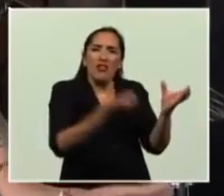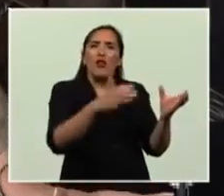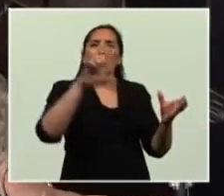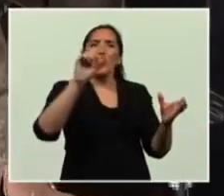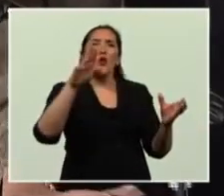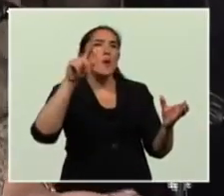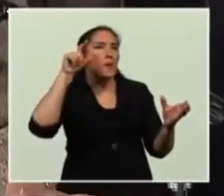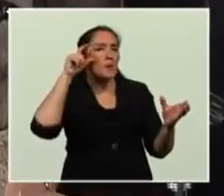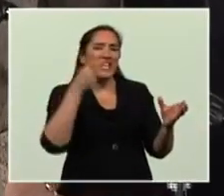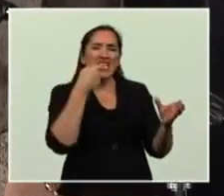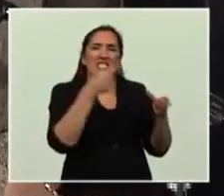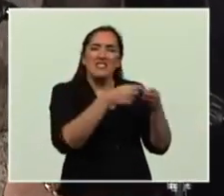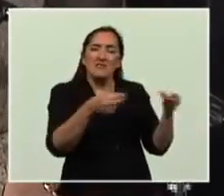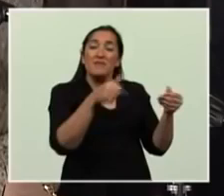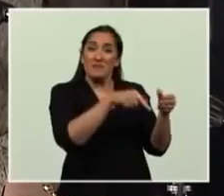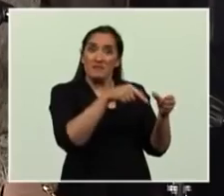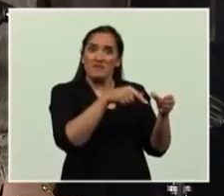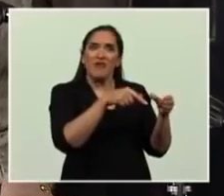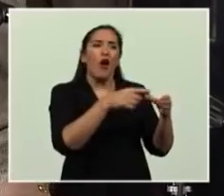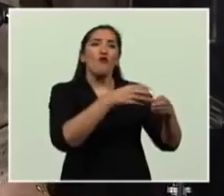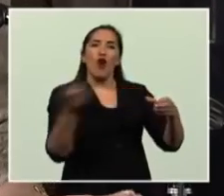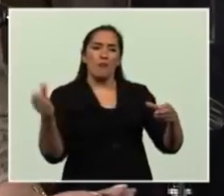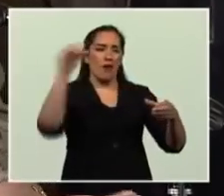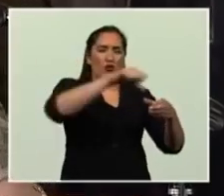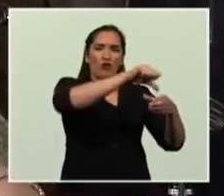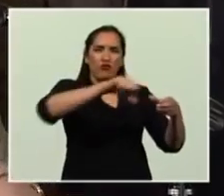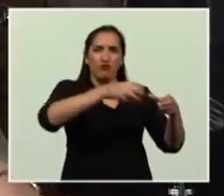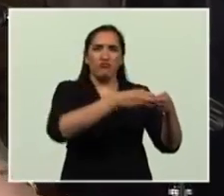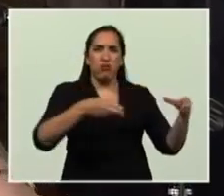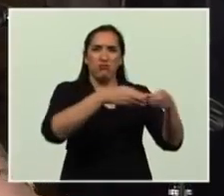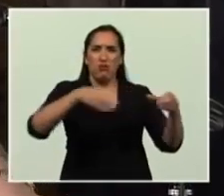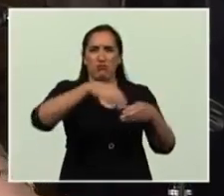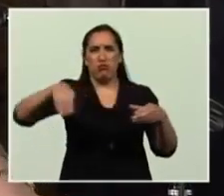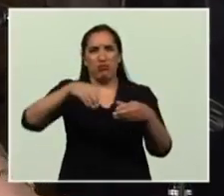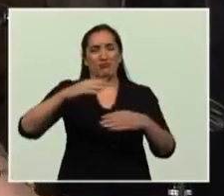que fue el que se utilizó de modelo. Por eso digo, argentinos,